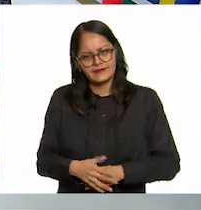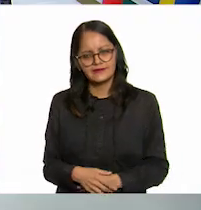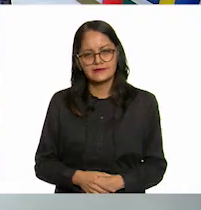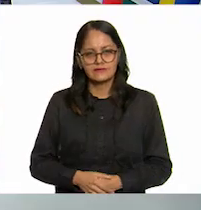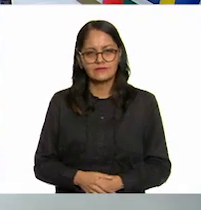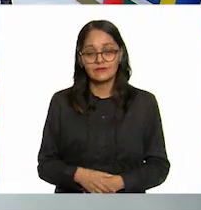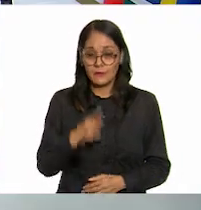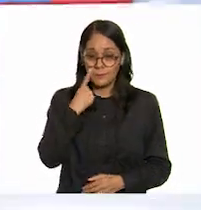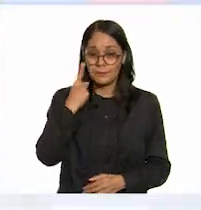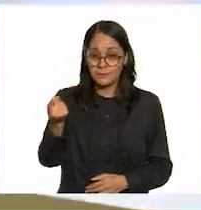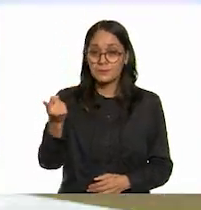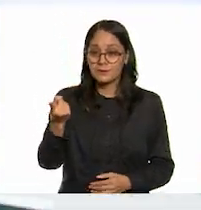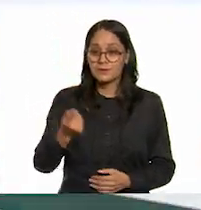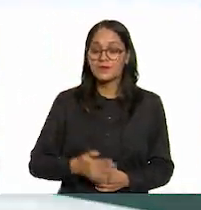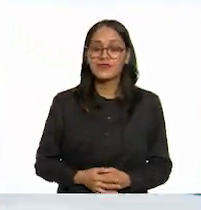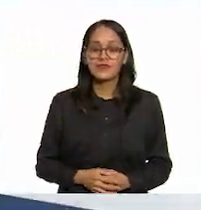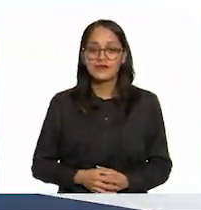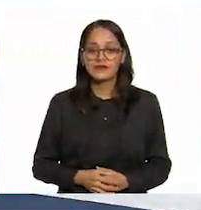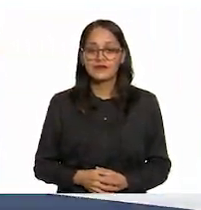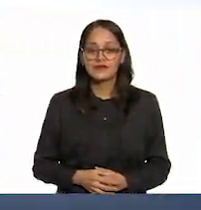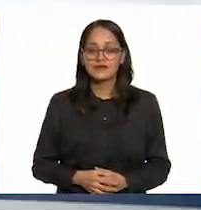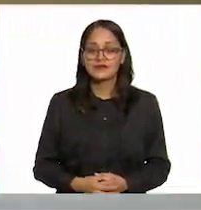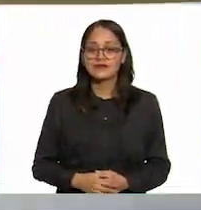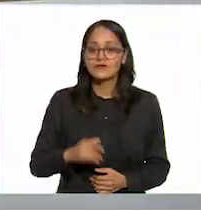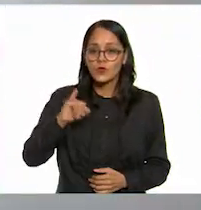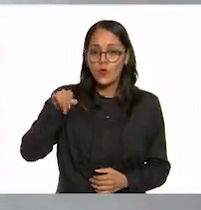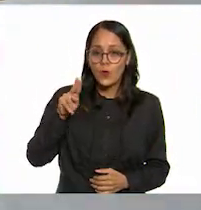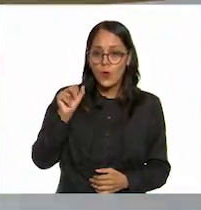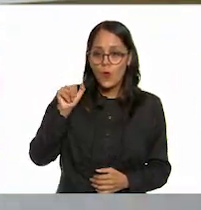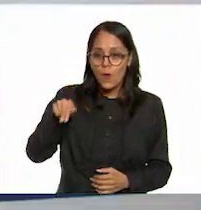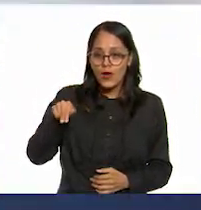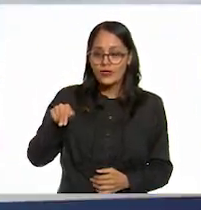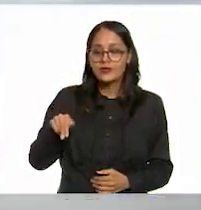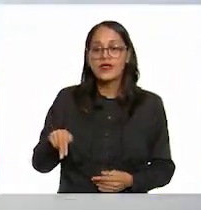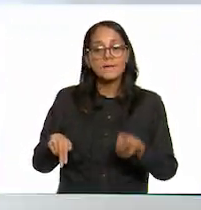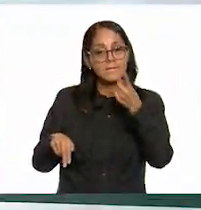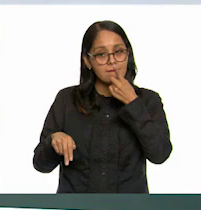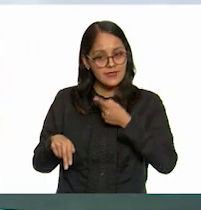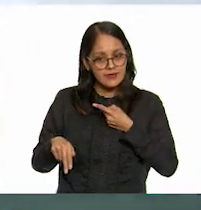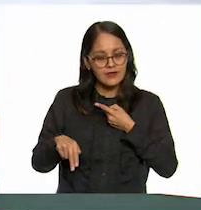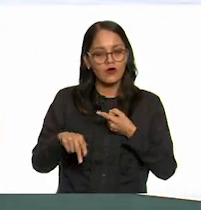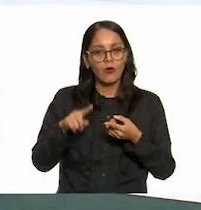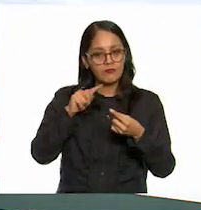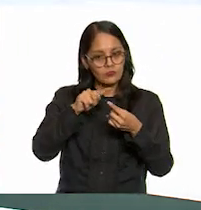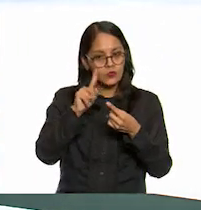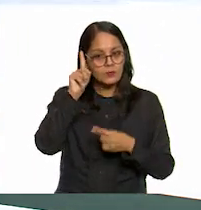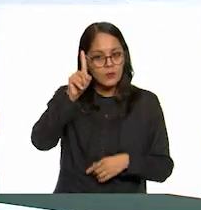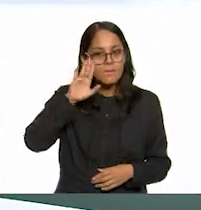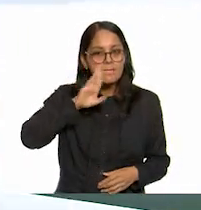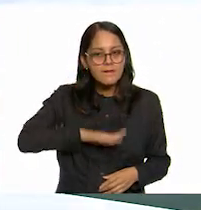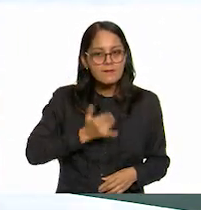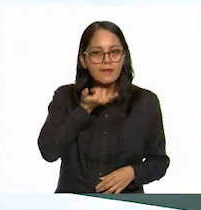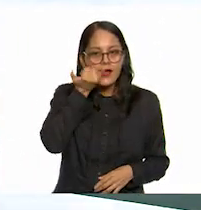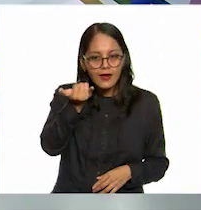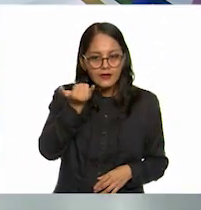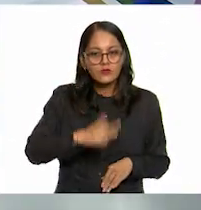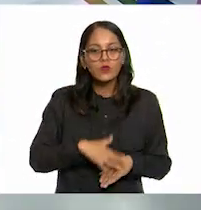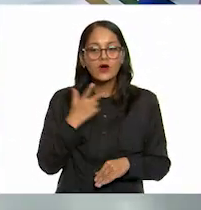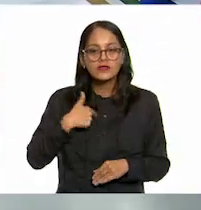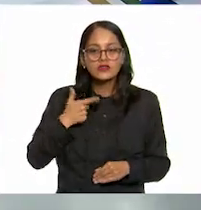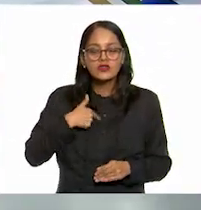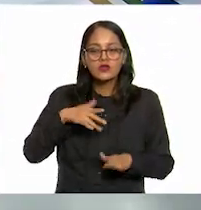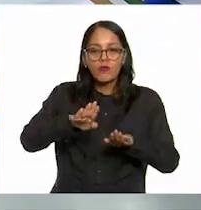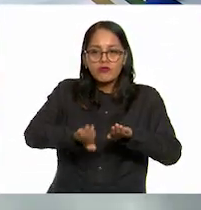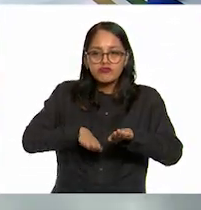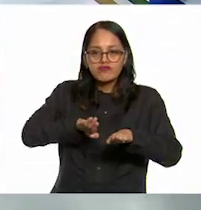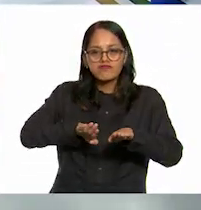se dieron cuenta juan carlos me dio mal una instrucción por eso perdí el equilibrio en